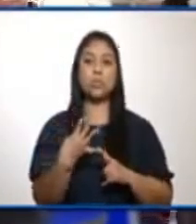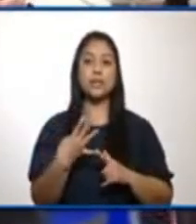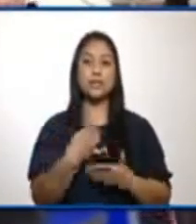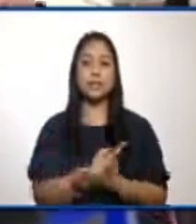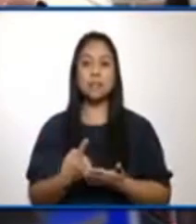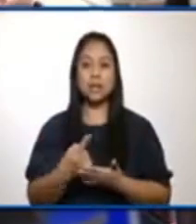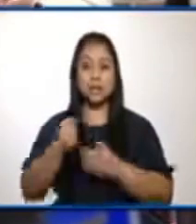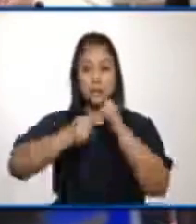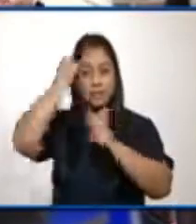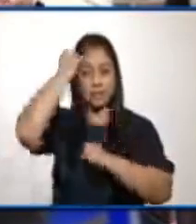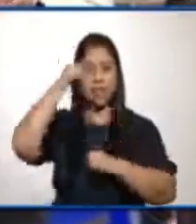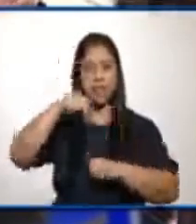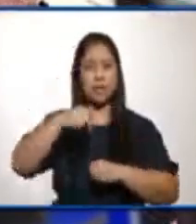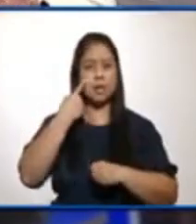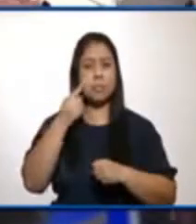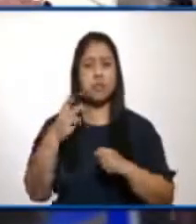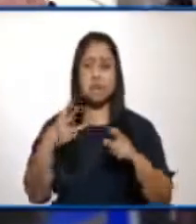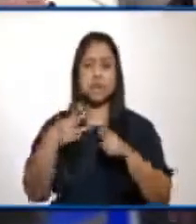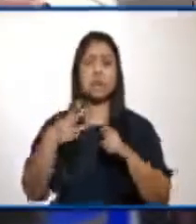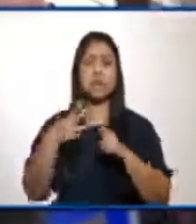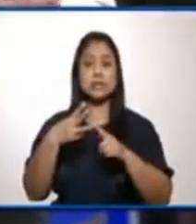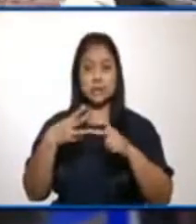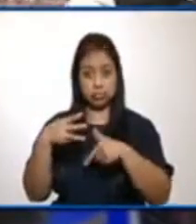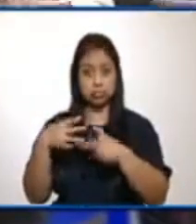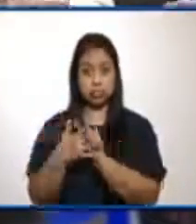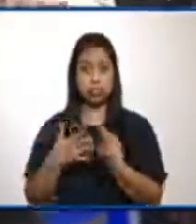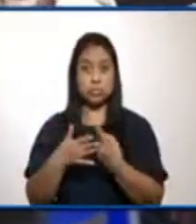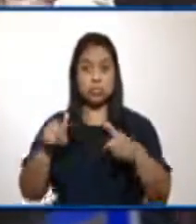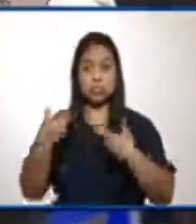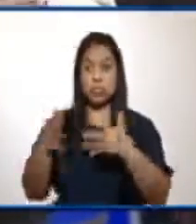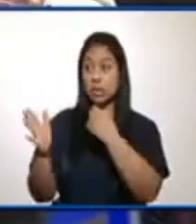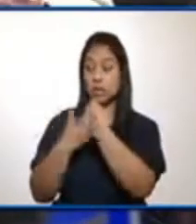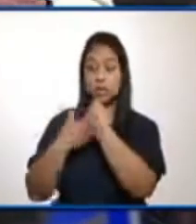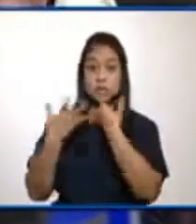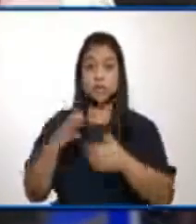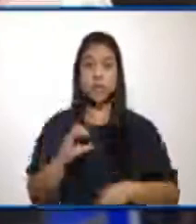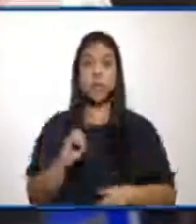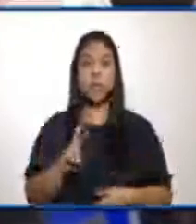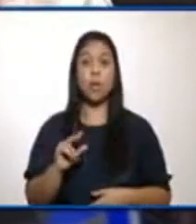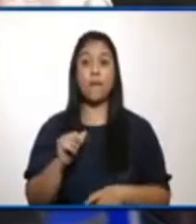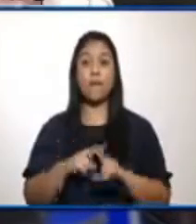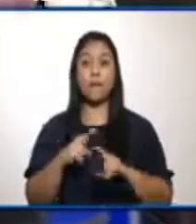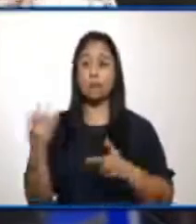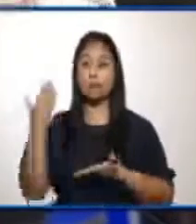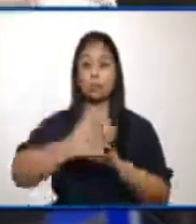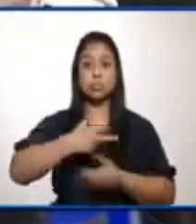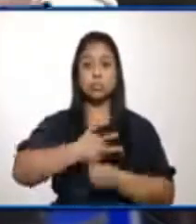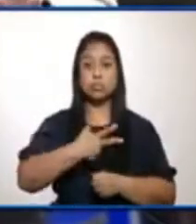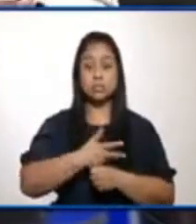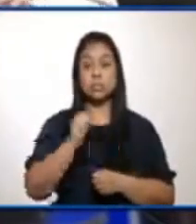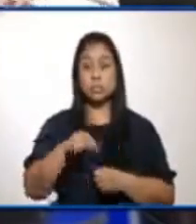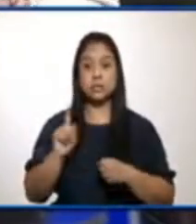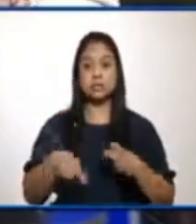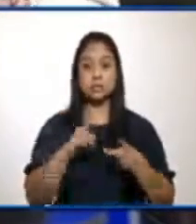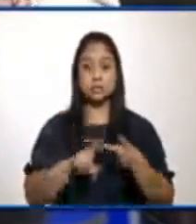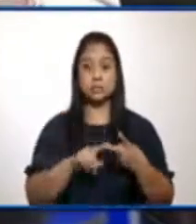semana de febrero y me gustaría saber si han tenido alguna comunicación del mecanismo COVAX sobre la fecha en que la misma va a entrar a Guatemala. Y en una segunda